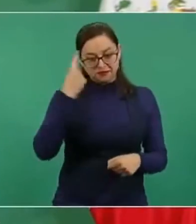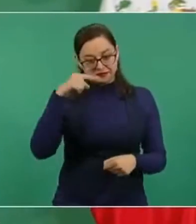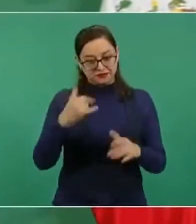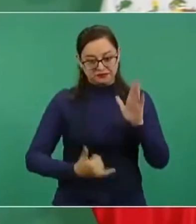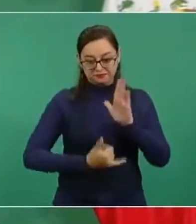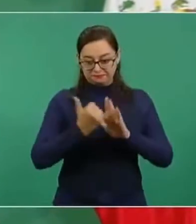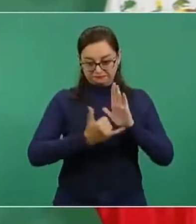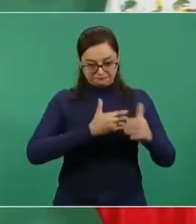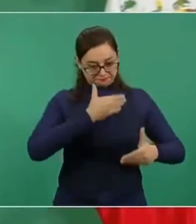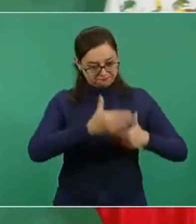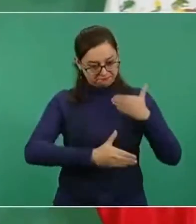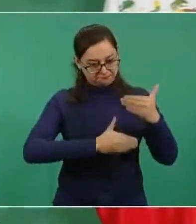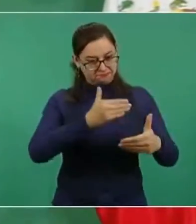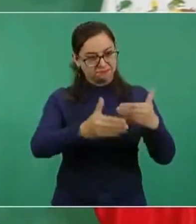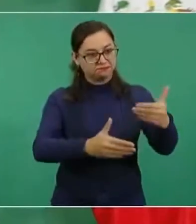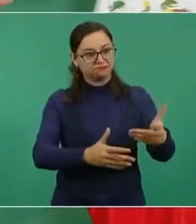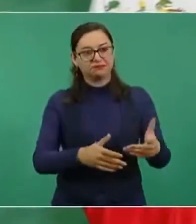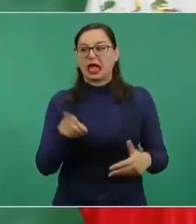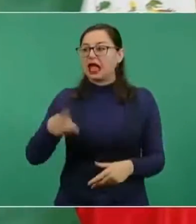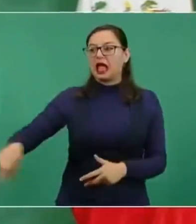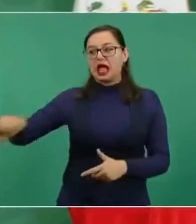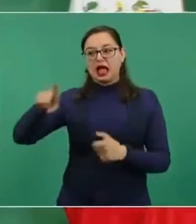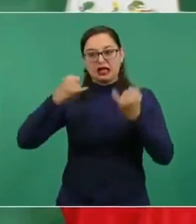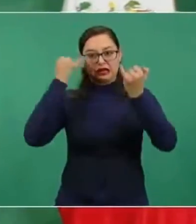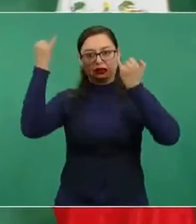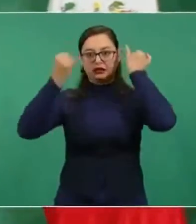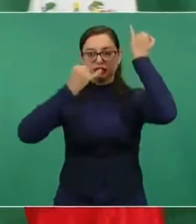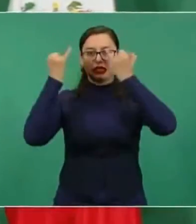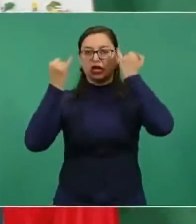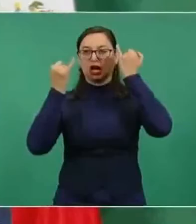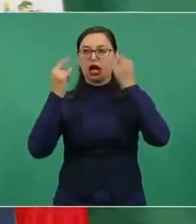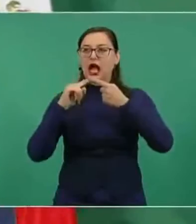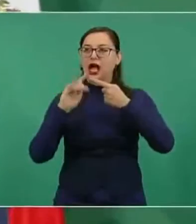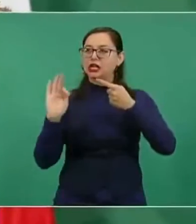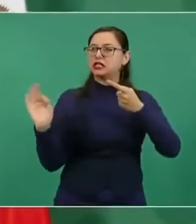la construcción de obras y ya están ellos suponiendo,